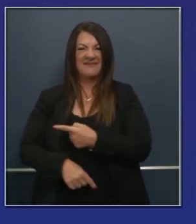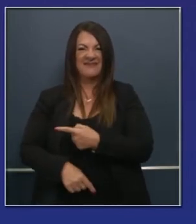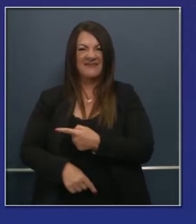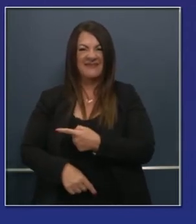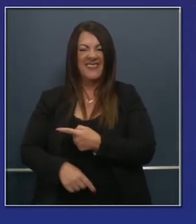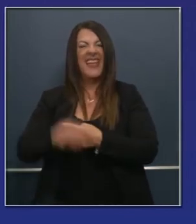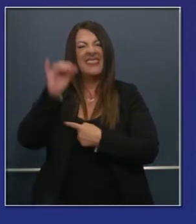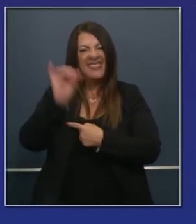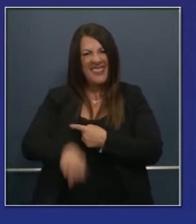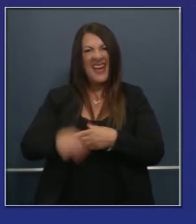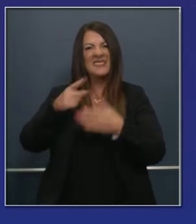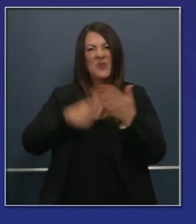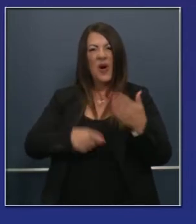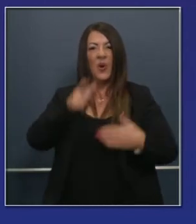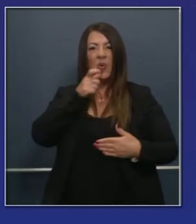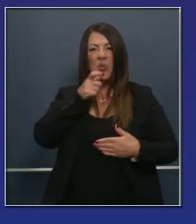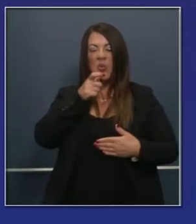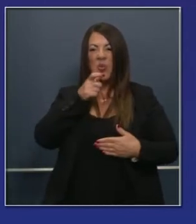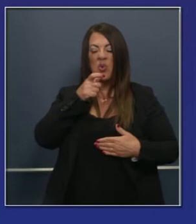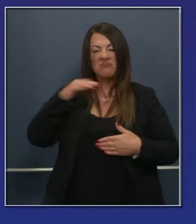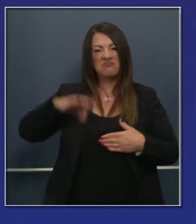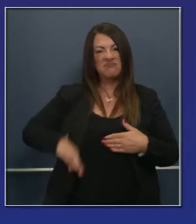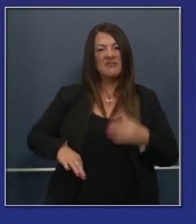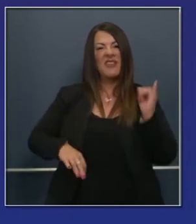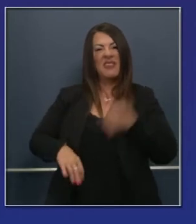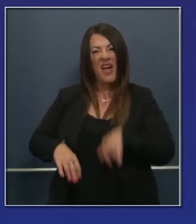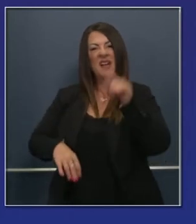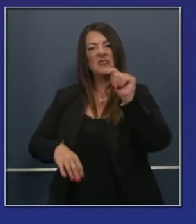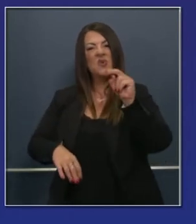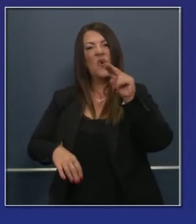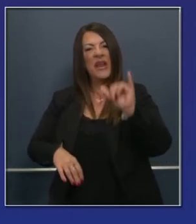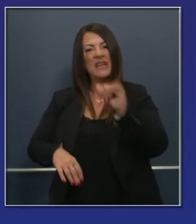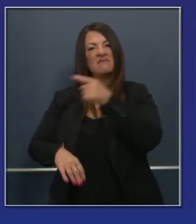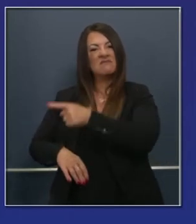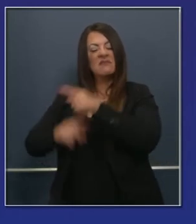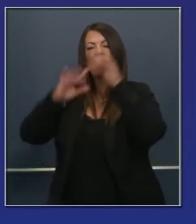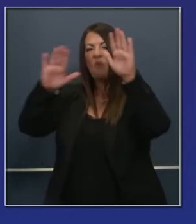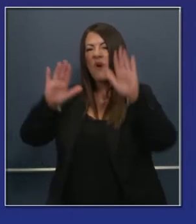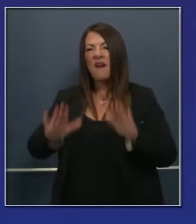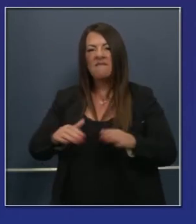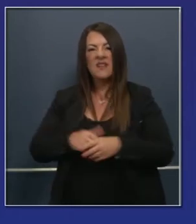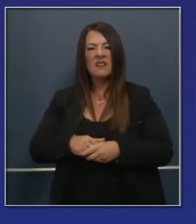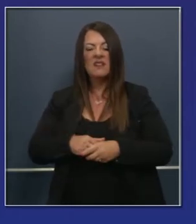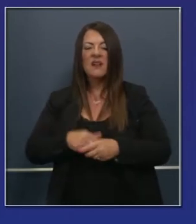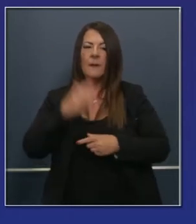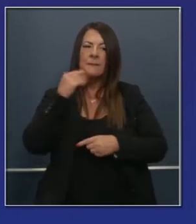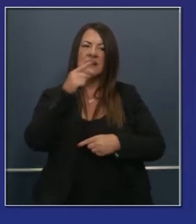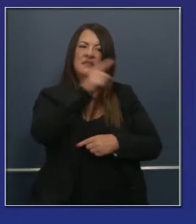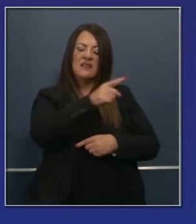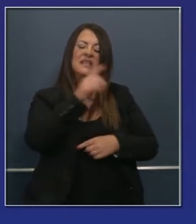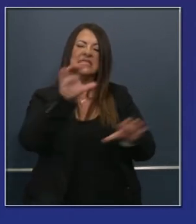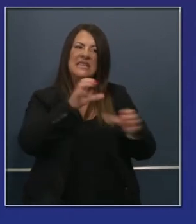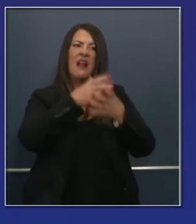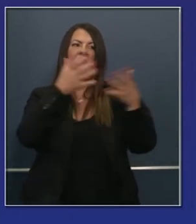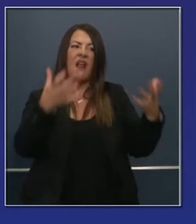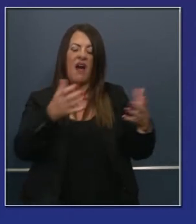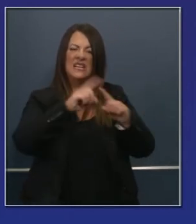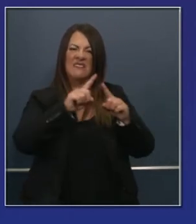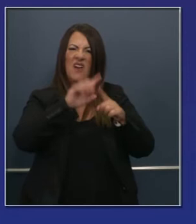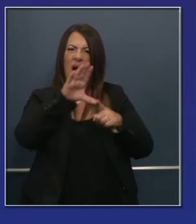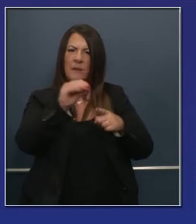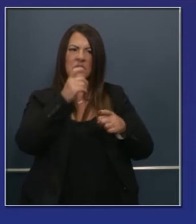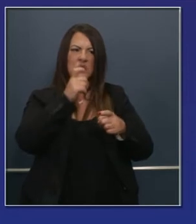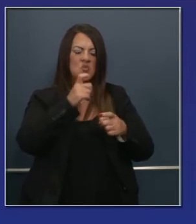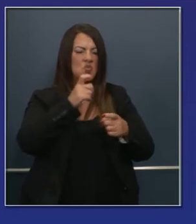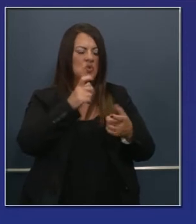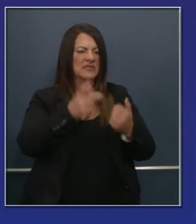Office Depot, Staples, todos, y Edison también, todos merecen crédito por los cientos de miles de dispositivos